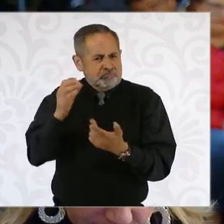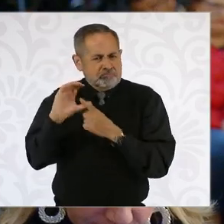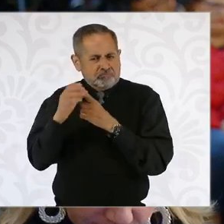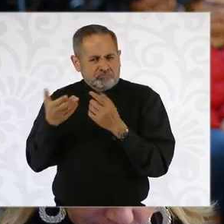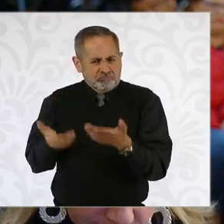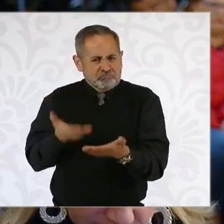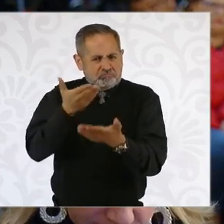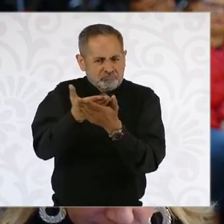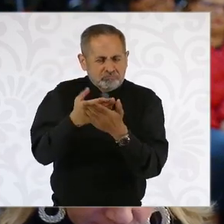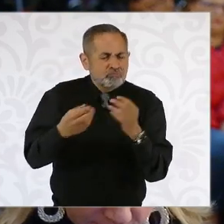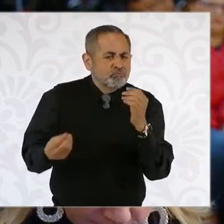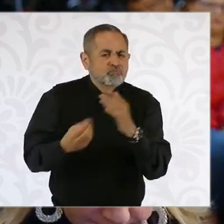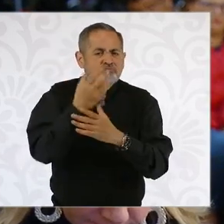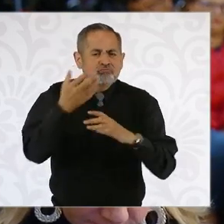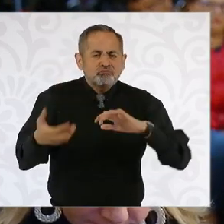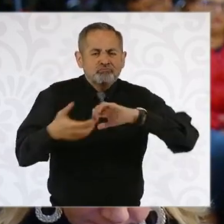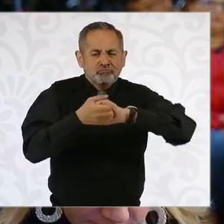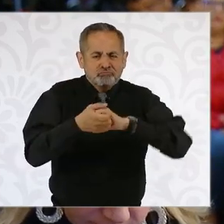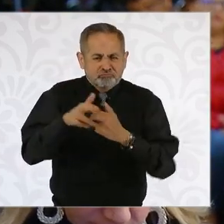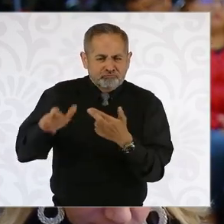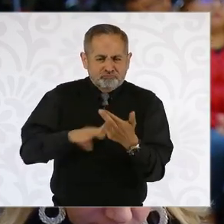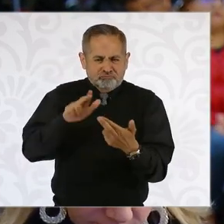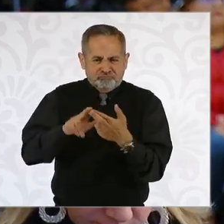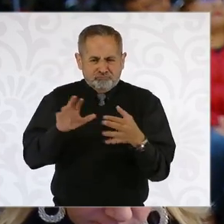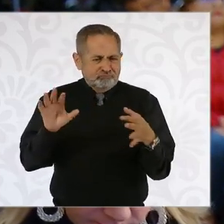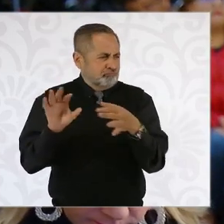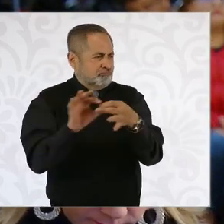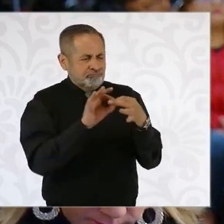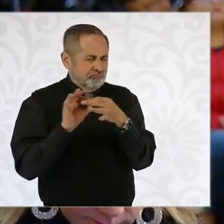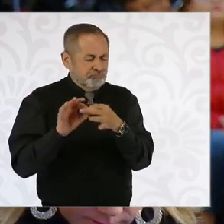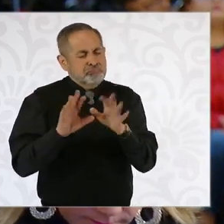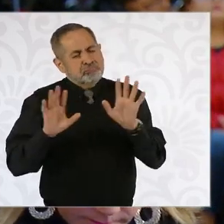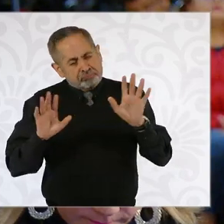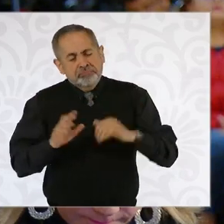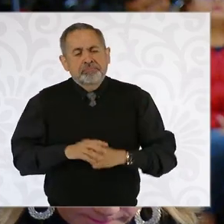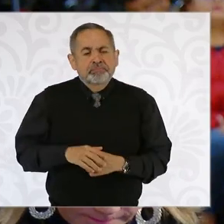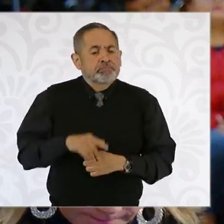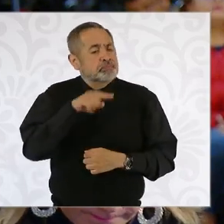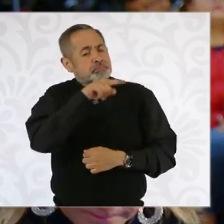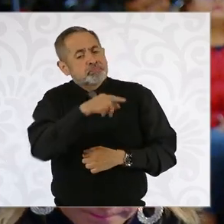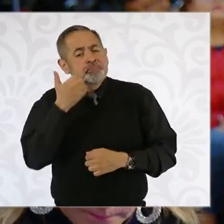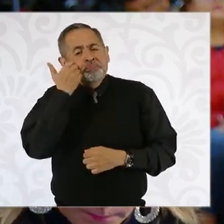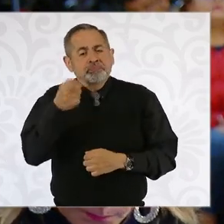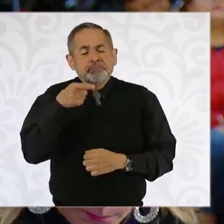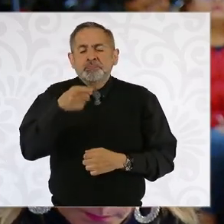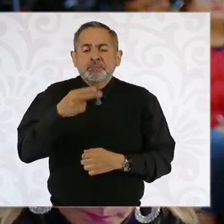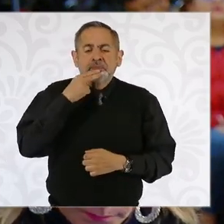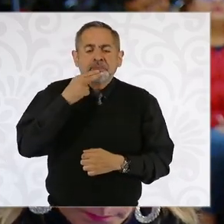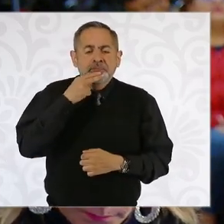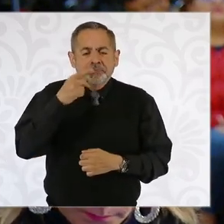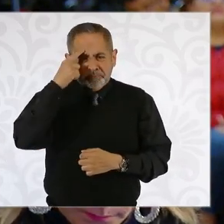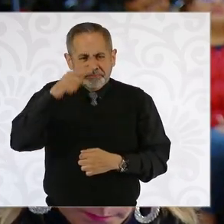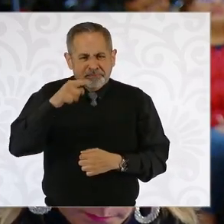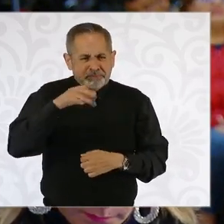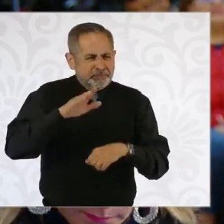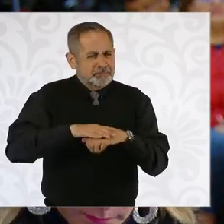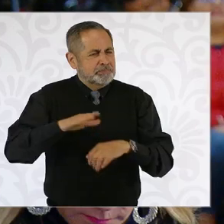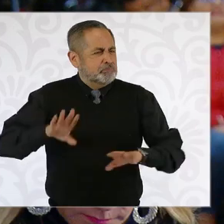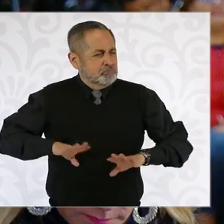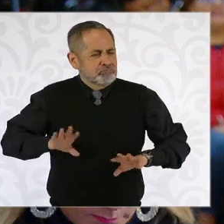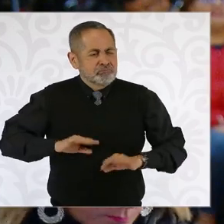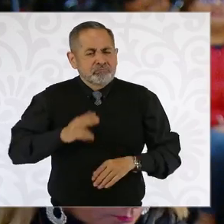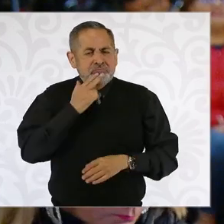esquema de asociación regional. El tema es que se busca sacar partido de las enormes ventajas